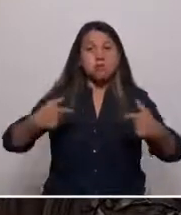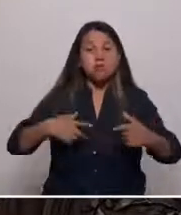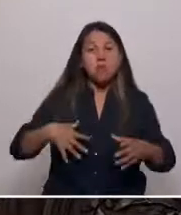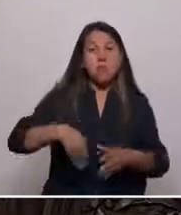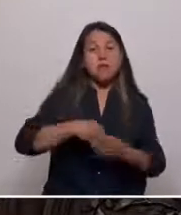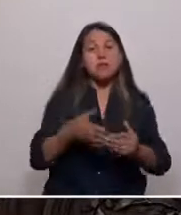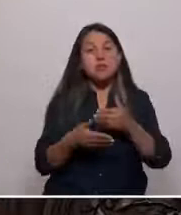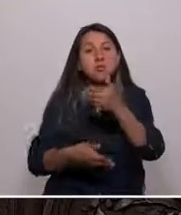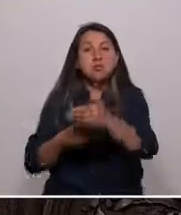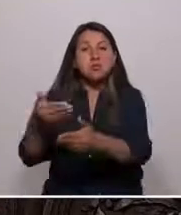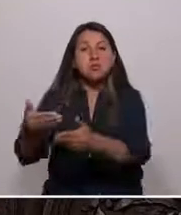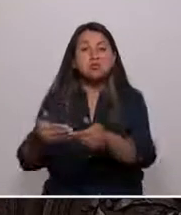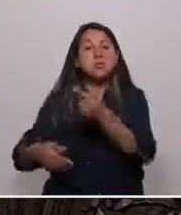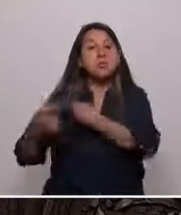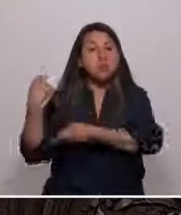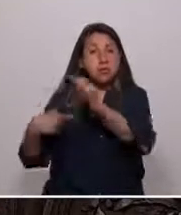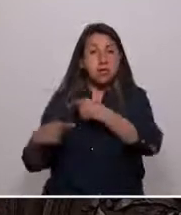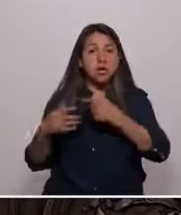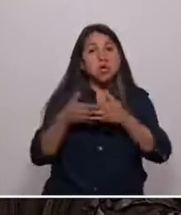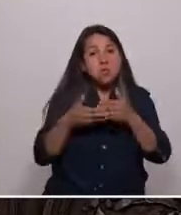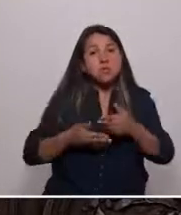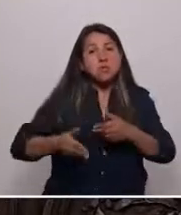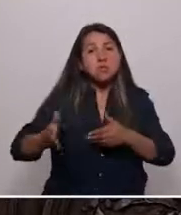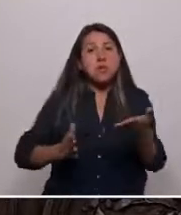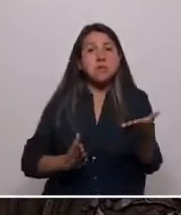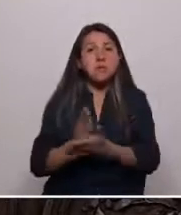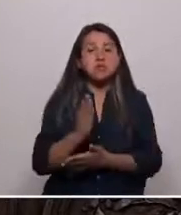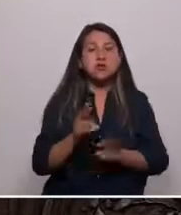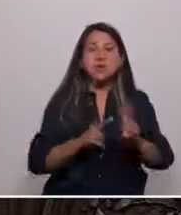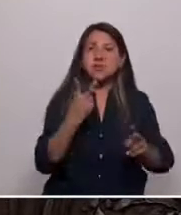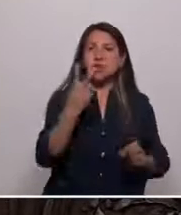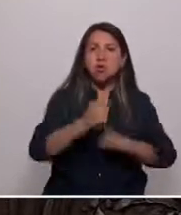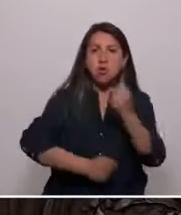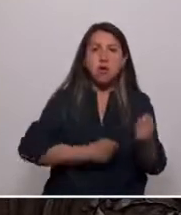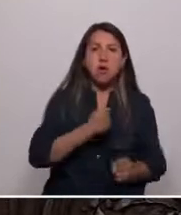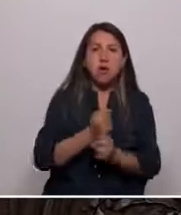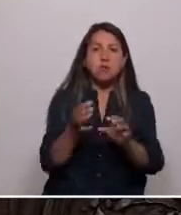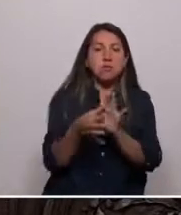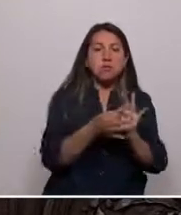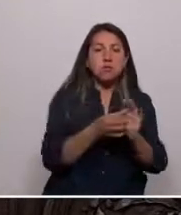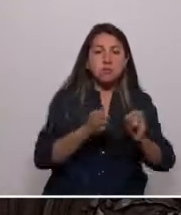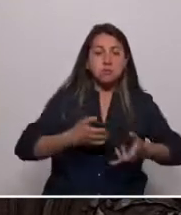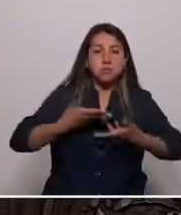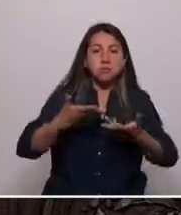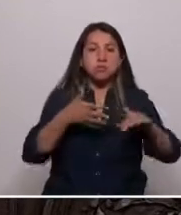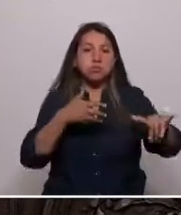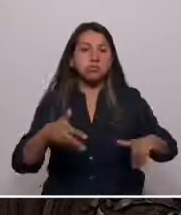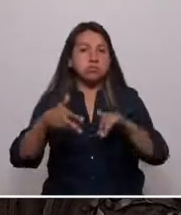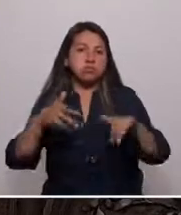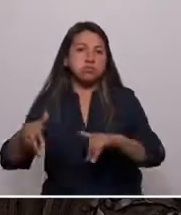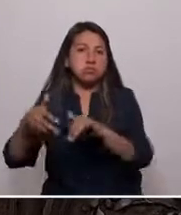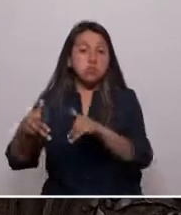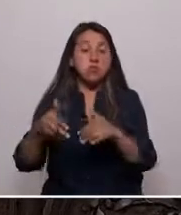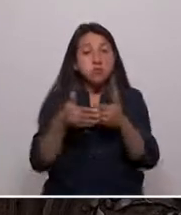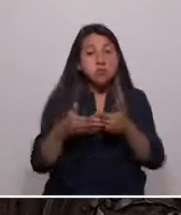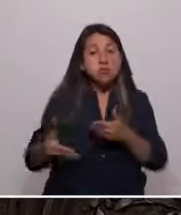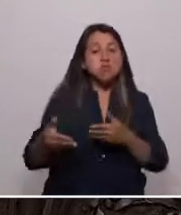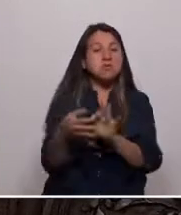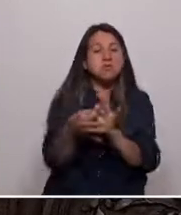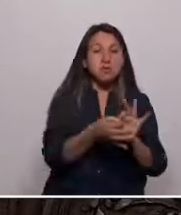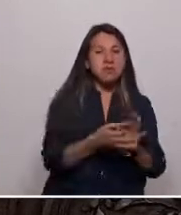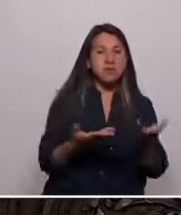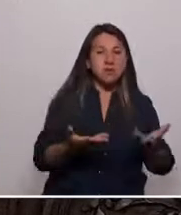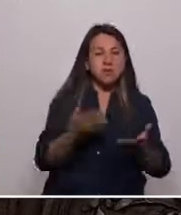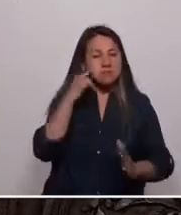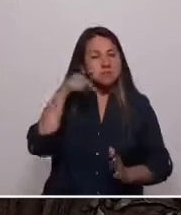proceso histórico. Un proceso que comenzó hace dos años fruto de la manifestación social. Un proceso motivado por un sentir